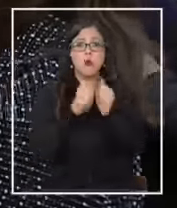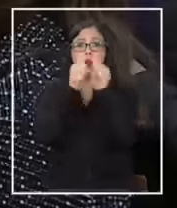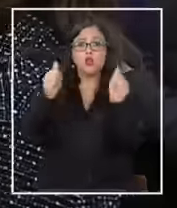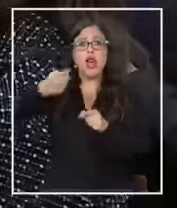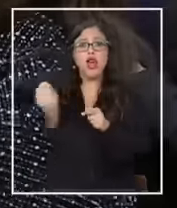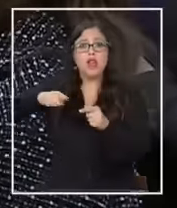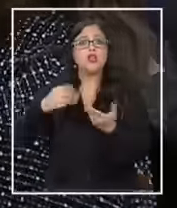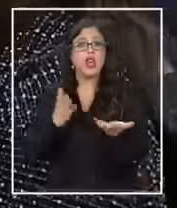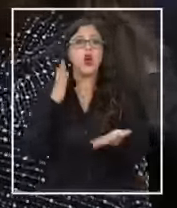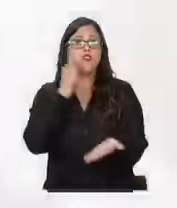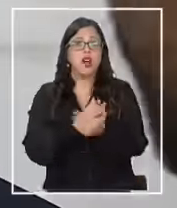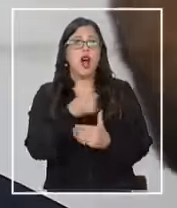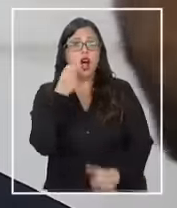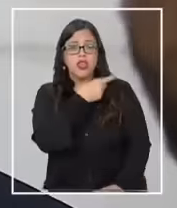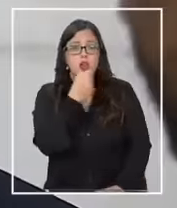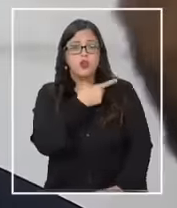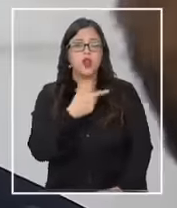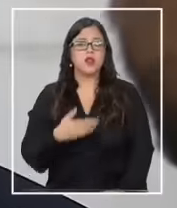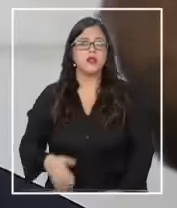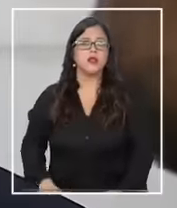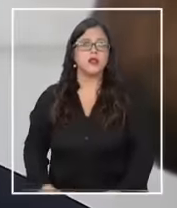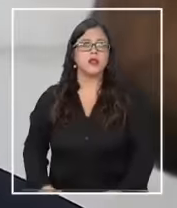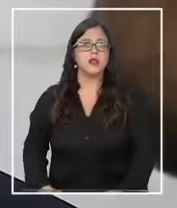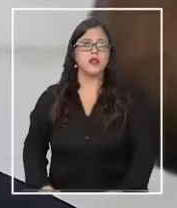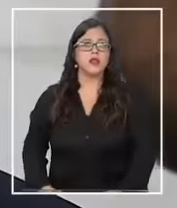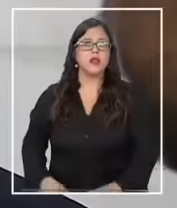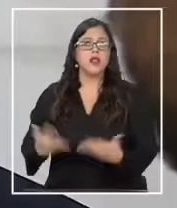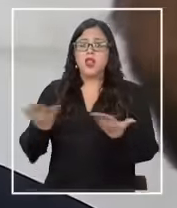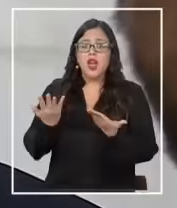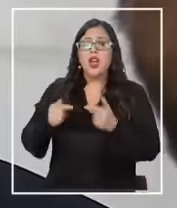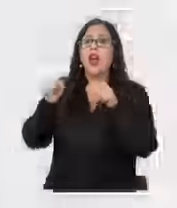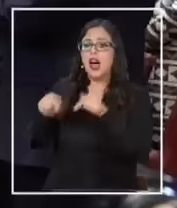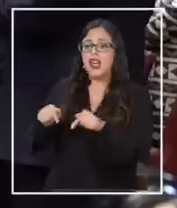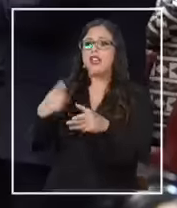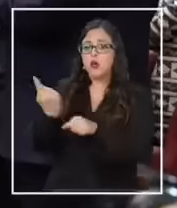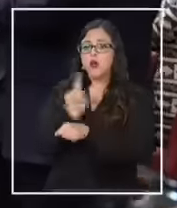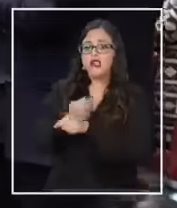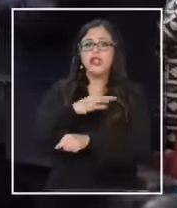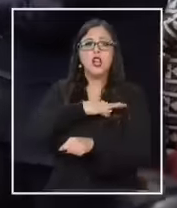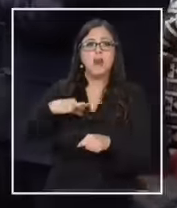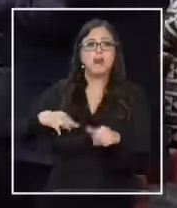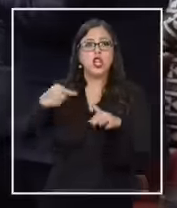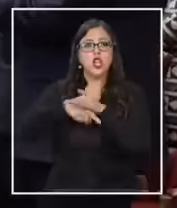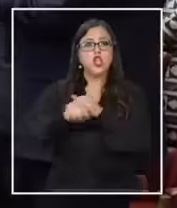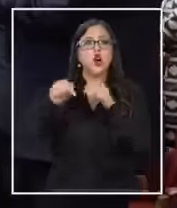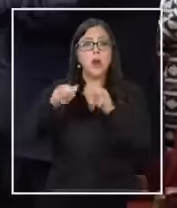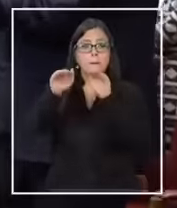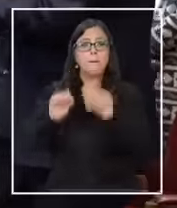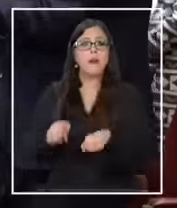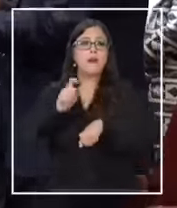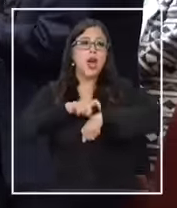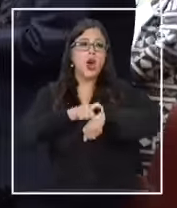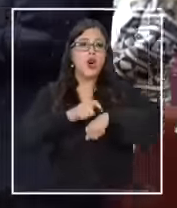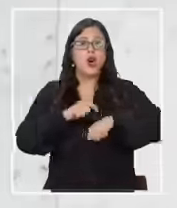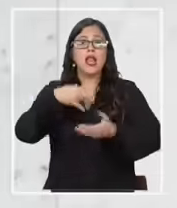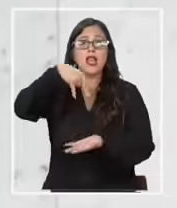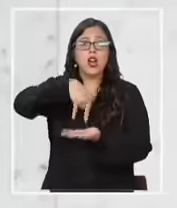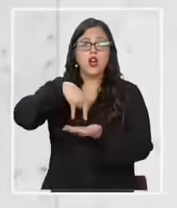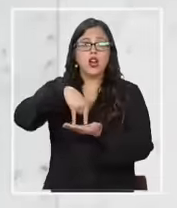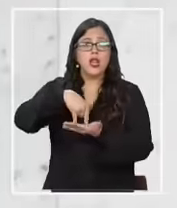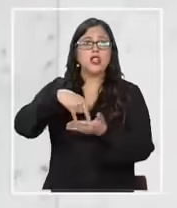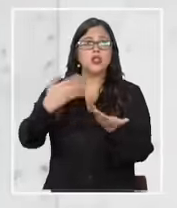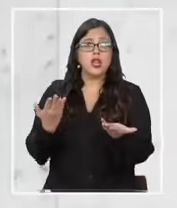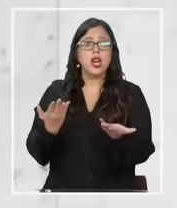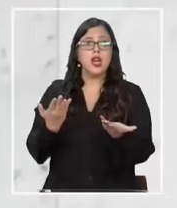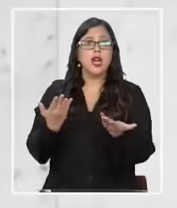están obligadas a denunciarlo. ¿Es un delito? Es lo que estamos hablando del Ministerio del Interior. Mientras a esa hora en el Congreso, en Valparaíso, el mandatario con